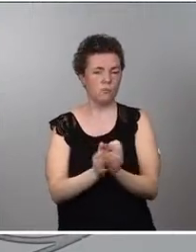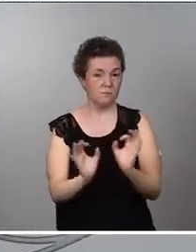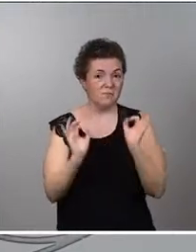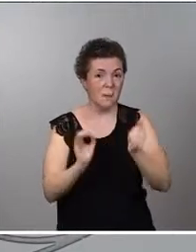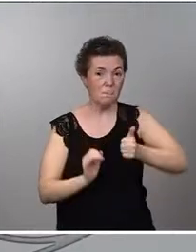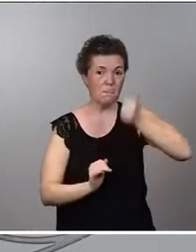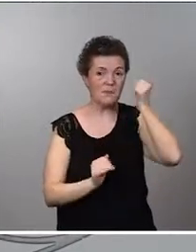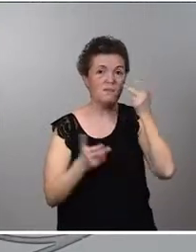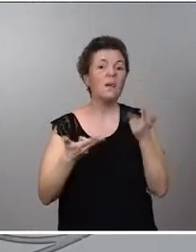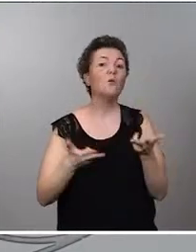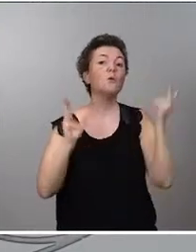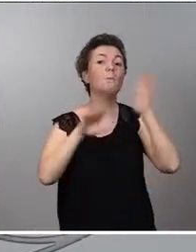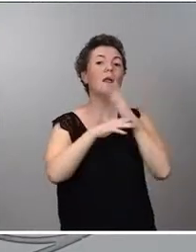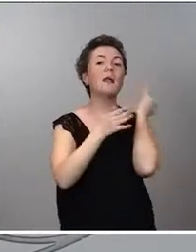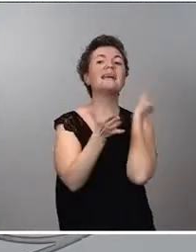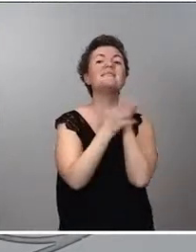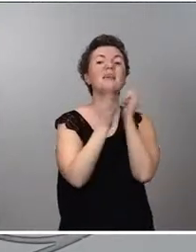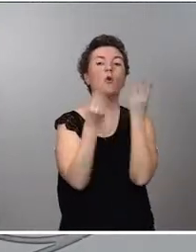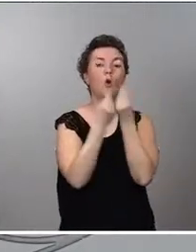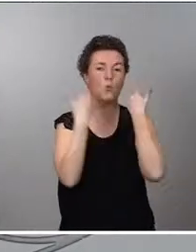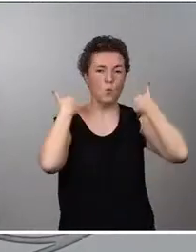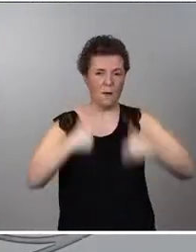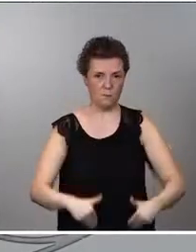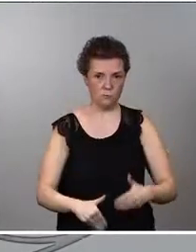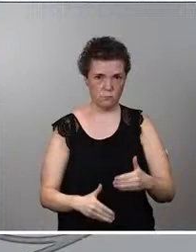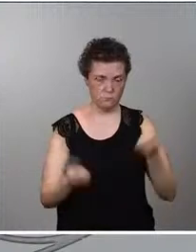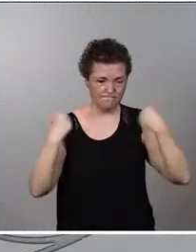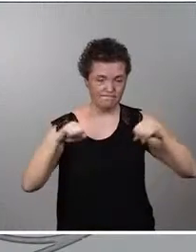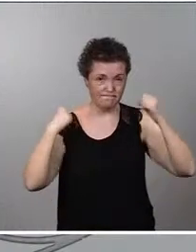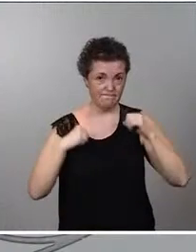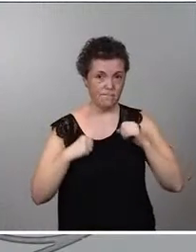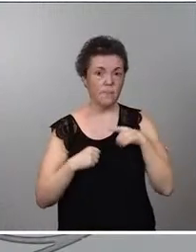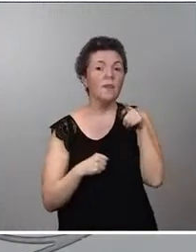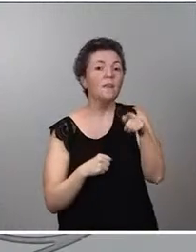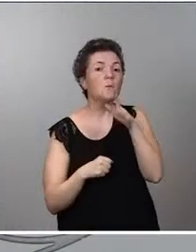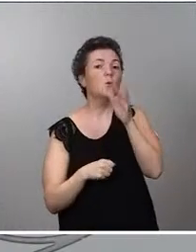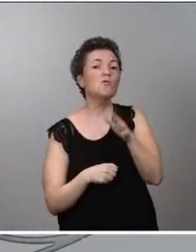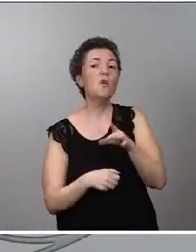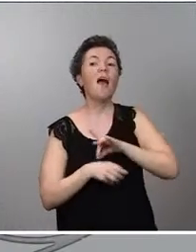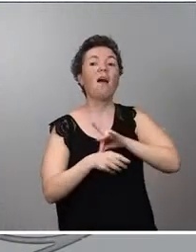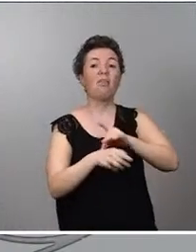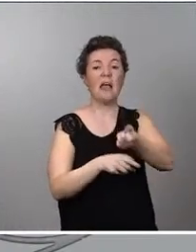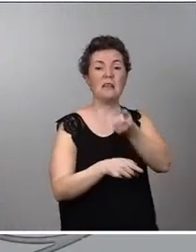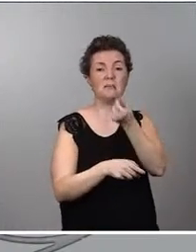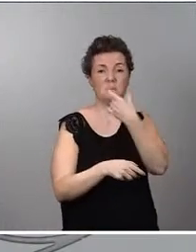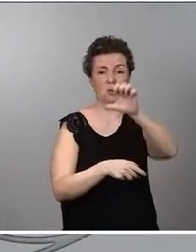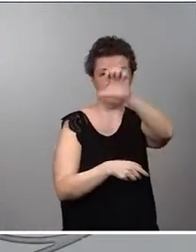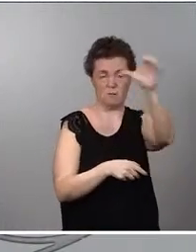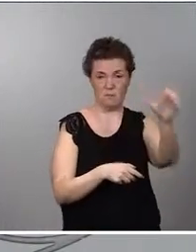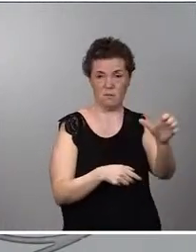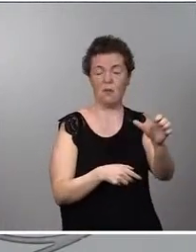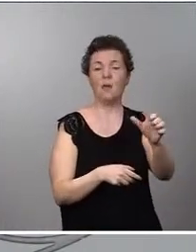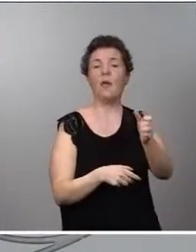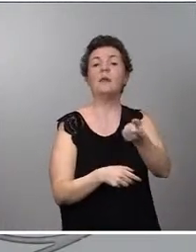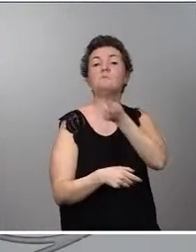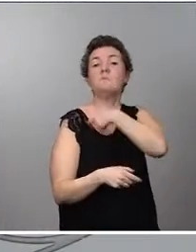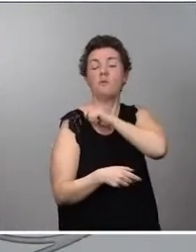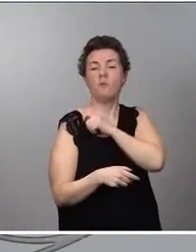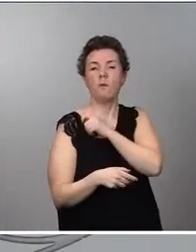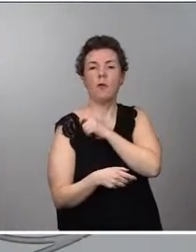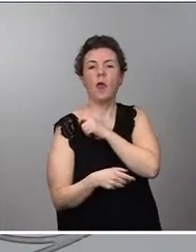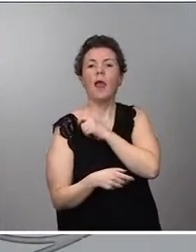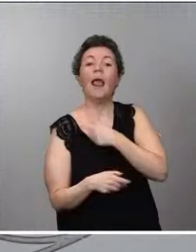autorización del ensayo en humano. En este sentido, la Agencia Española de Medicamentos y Productos Sanitarios con carácter general